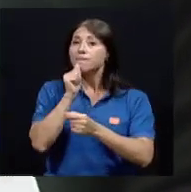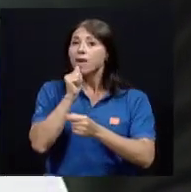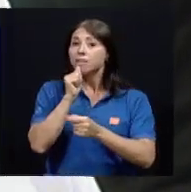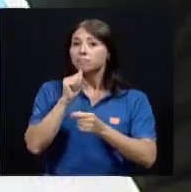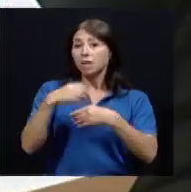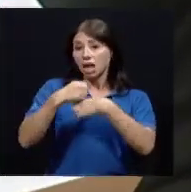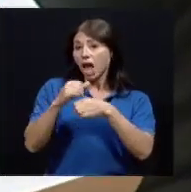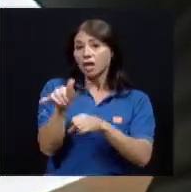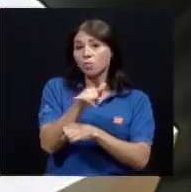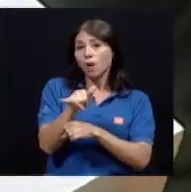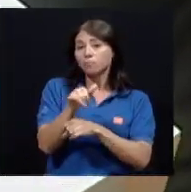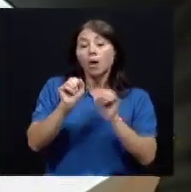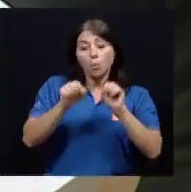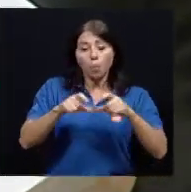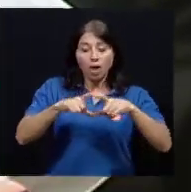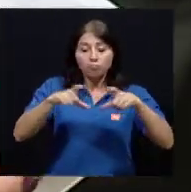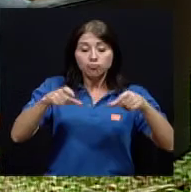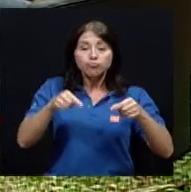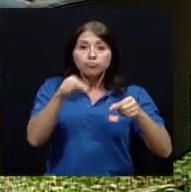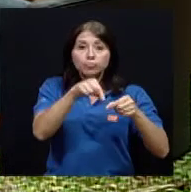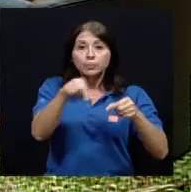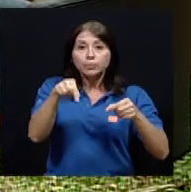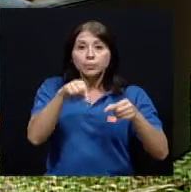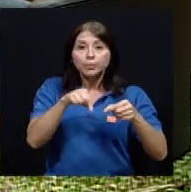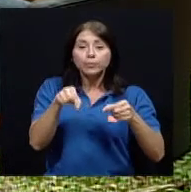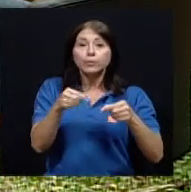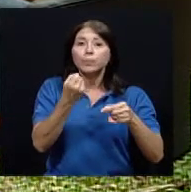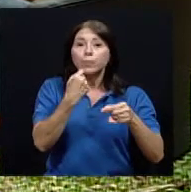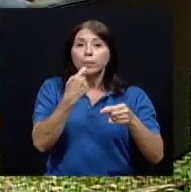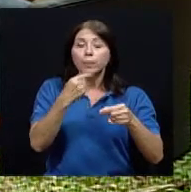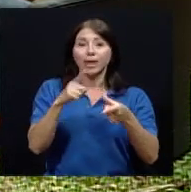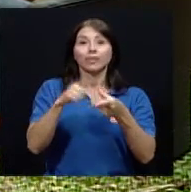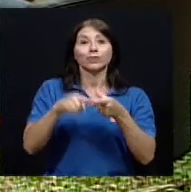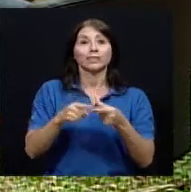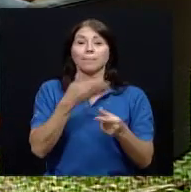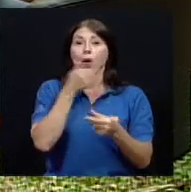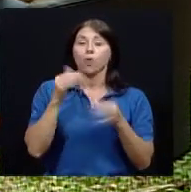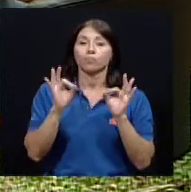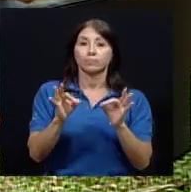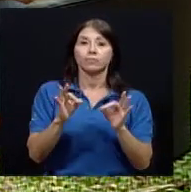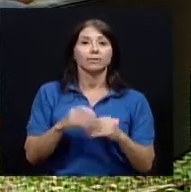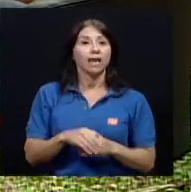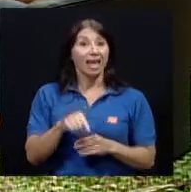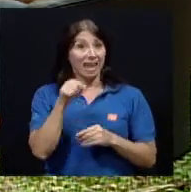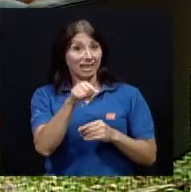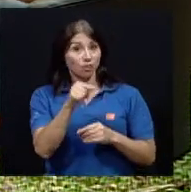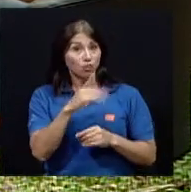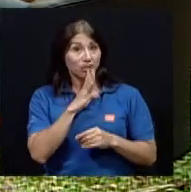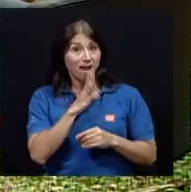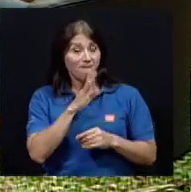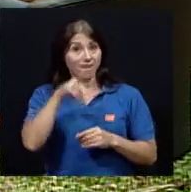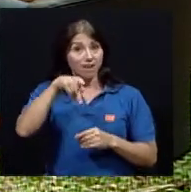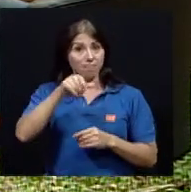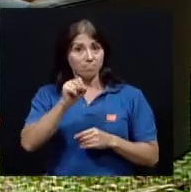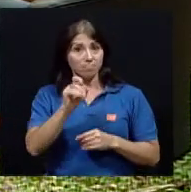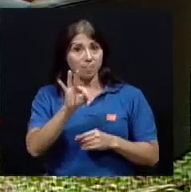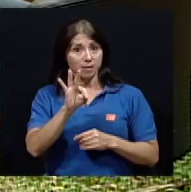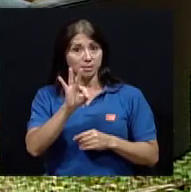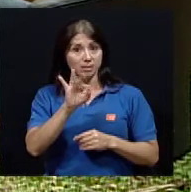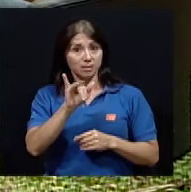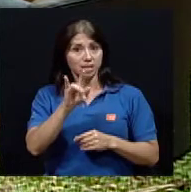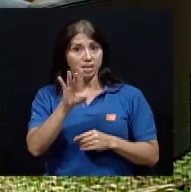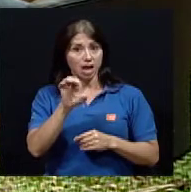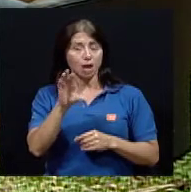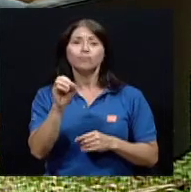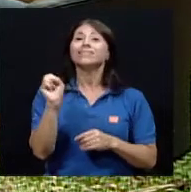favorecemos que se los tenga que tomar ese sería el pastillero del que hablaba entonces uno de los pastilleros variedades hay montones pero por ejemplo